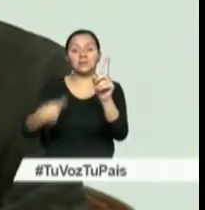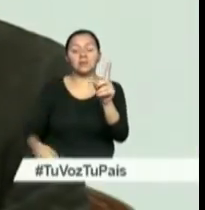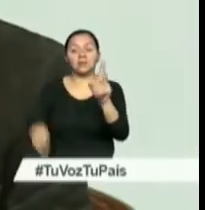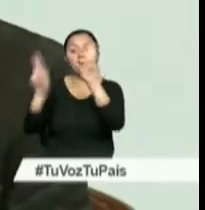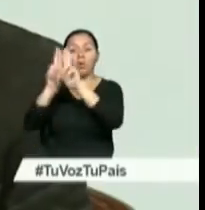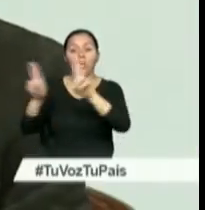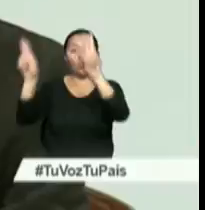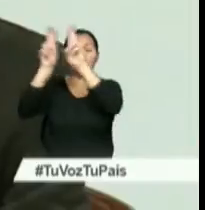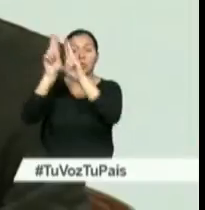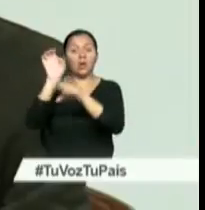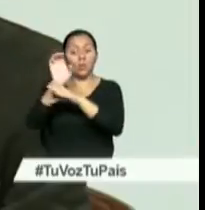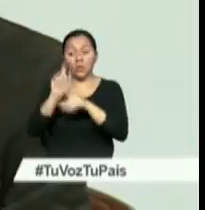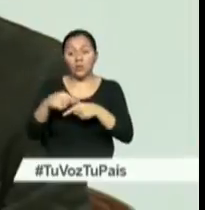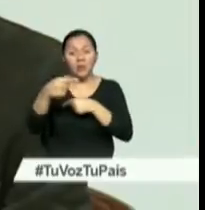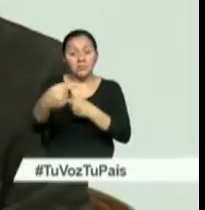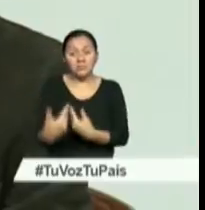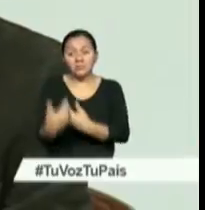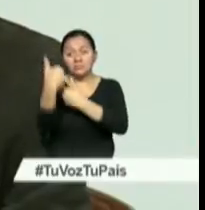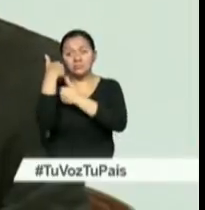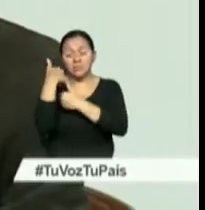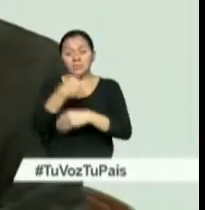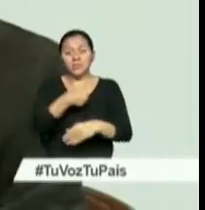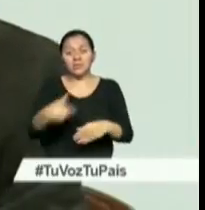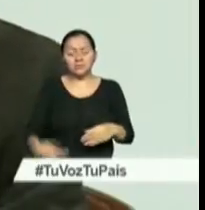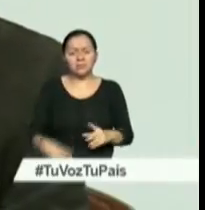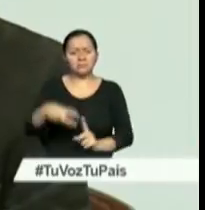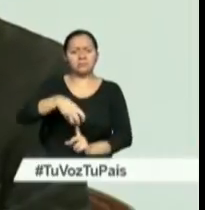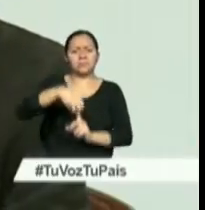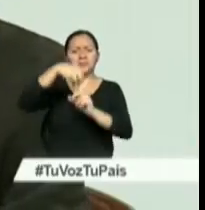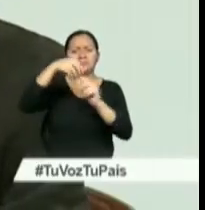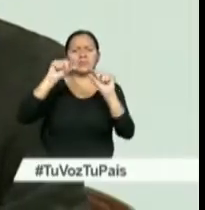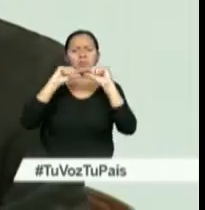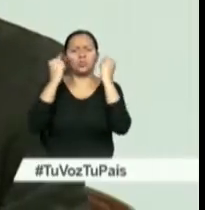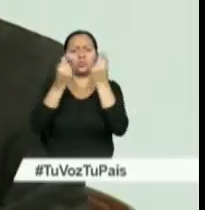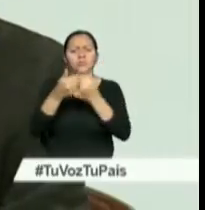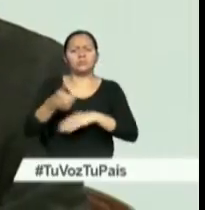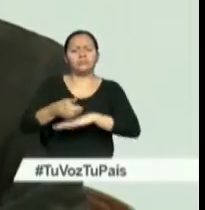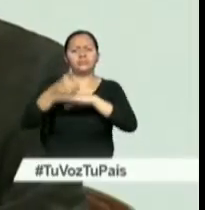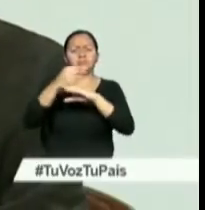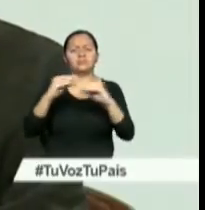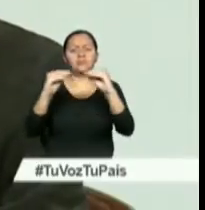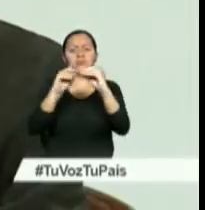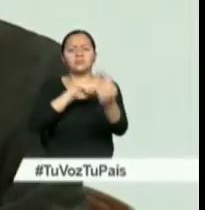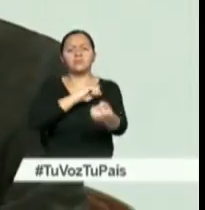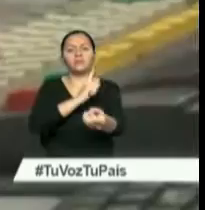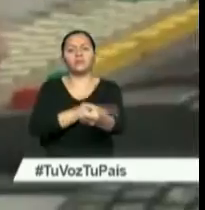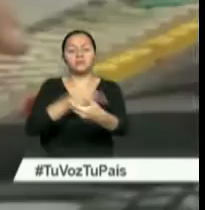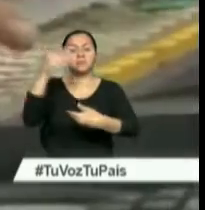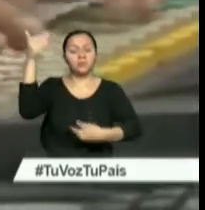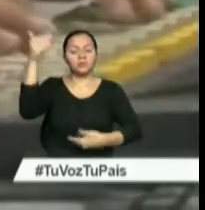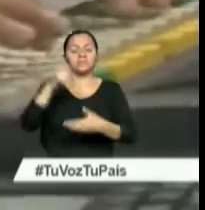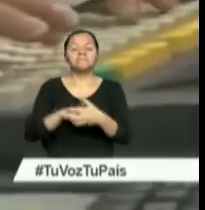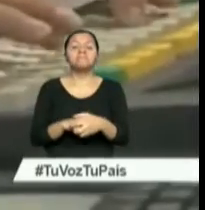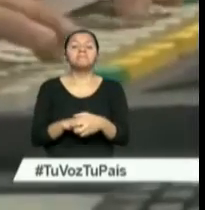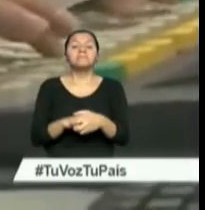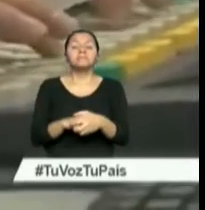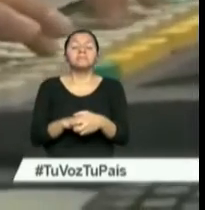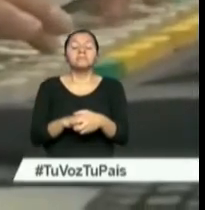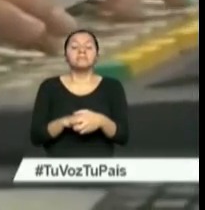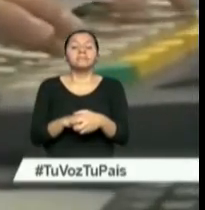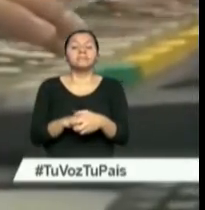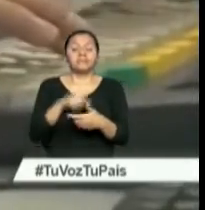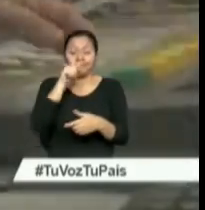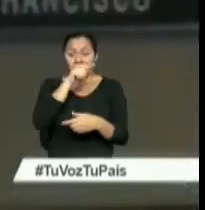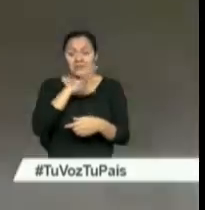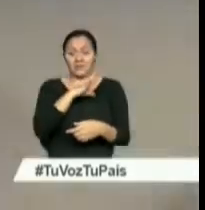Naciones Unidas, que es el principal grupo de países del sur de mayor fuerza política. De acuerdo a Coronado, hay